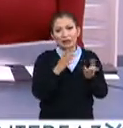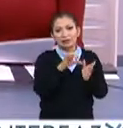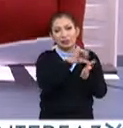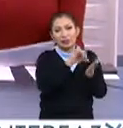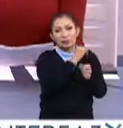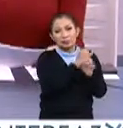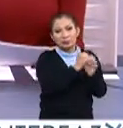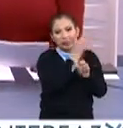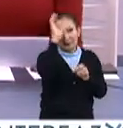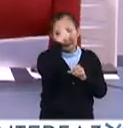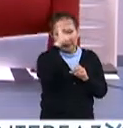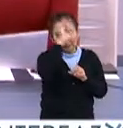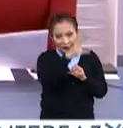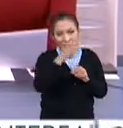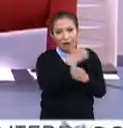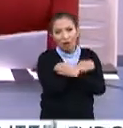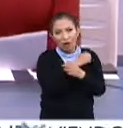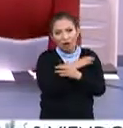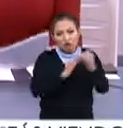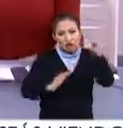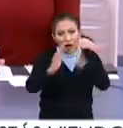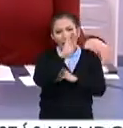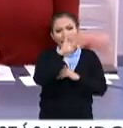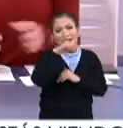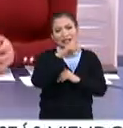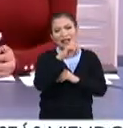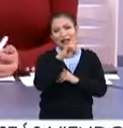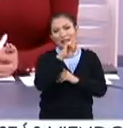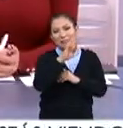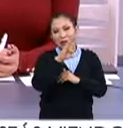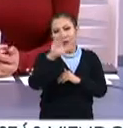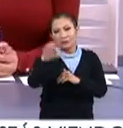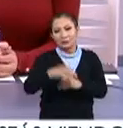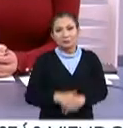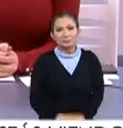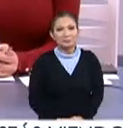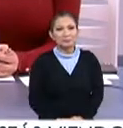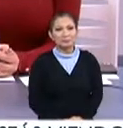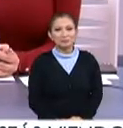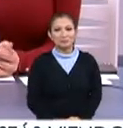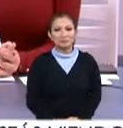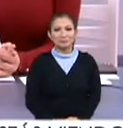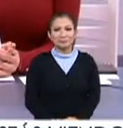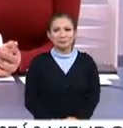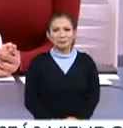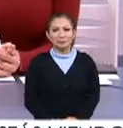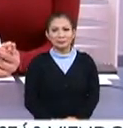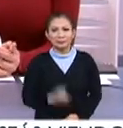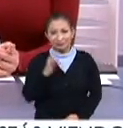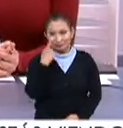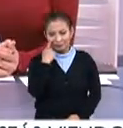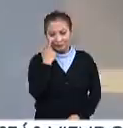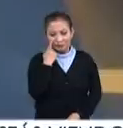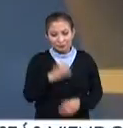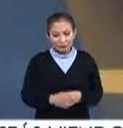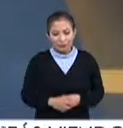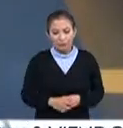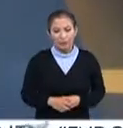como el Centro de Investigación Científica y de Educación Superior de Ensenada allá en Baja California. Sí, mira,